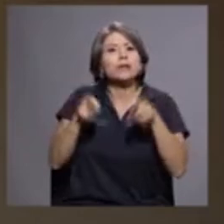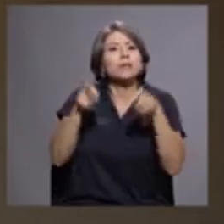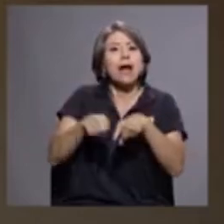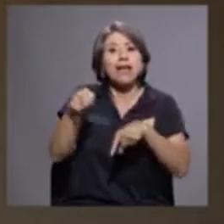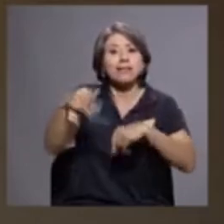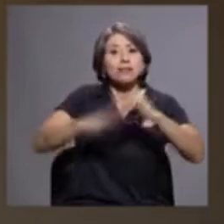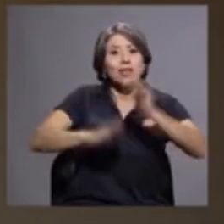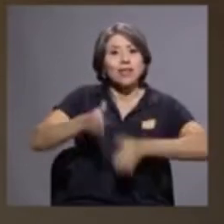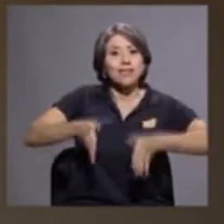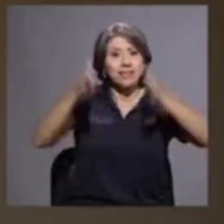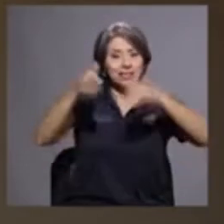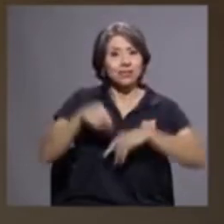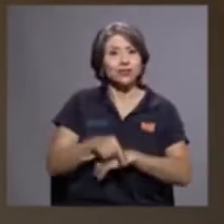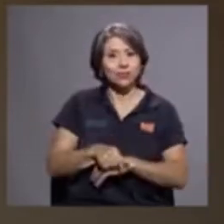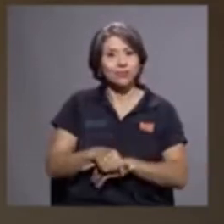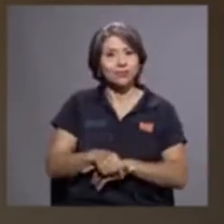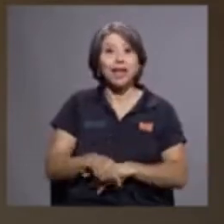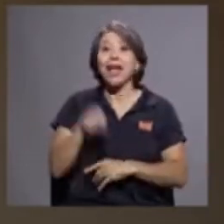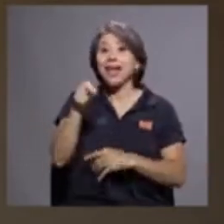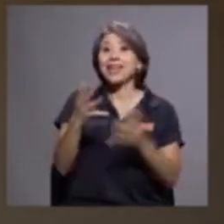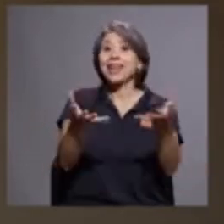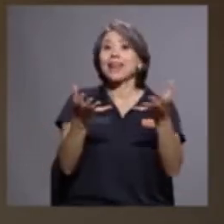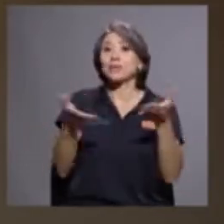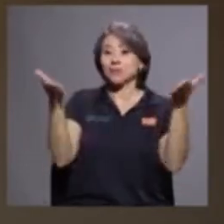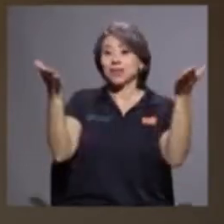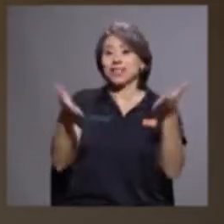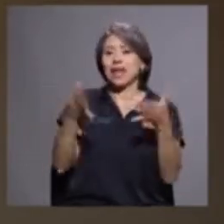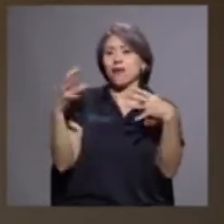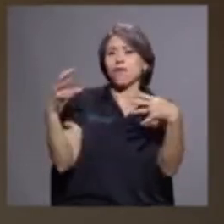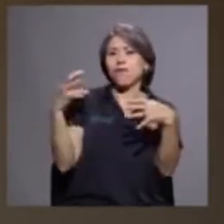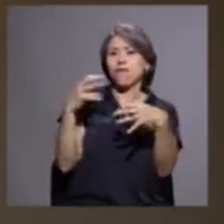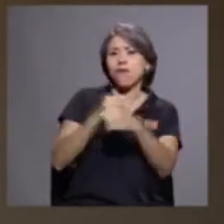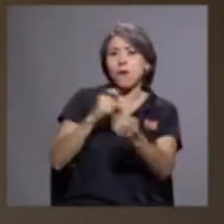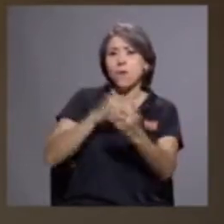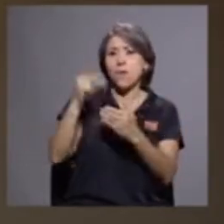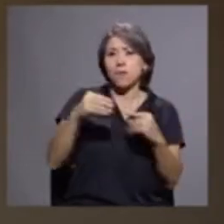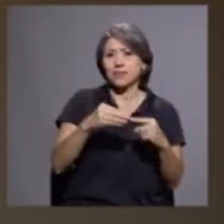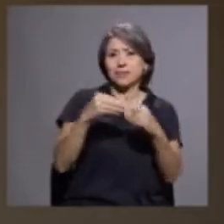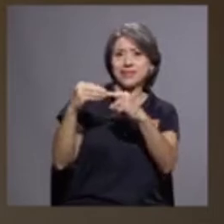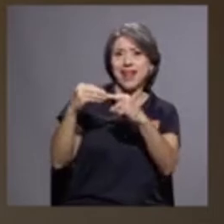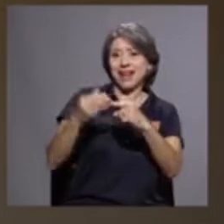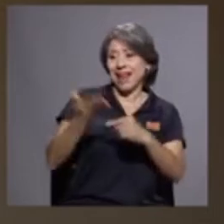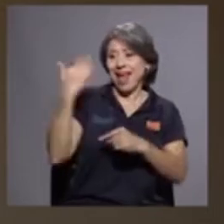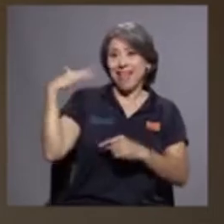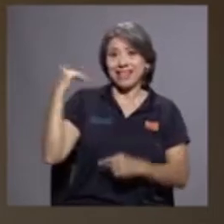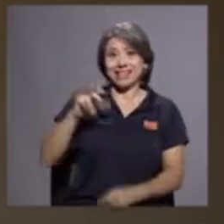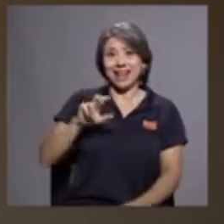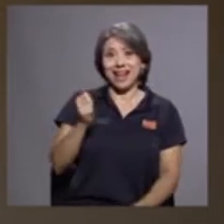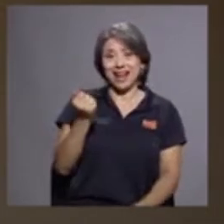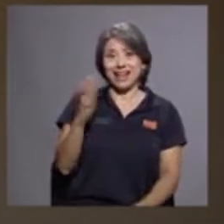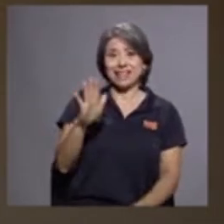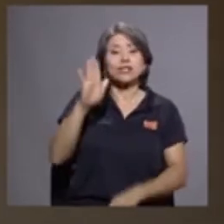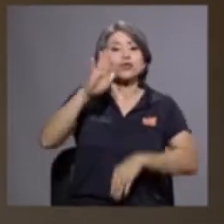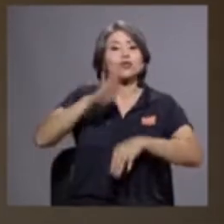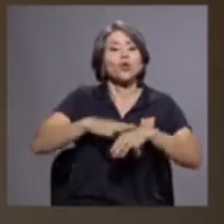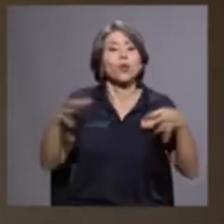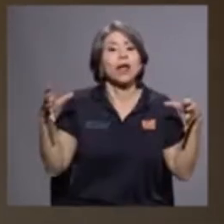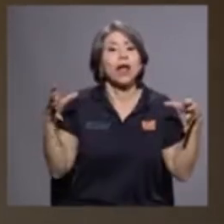En este marco y en este contexto, les queremos presentar un extracto del especial que realizó entonces el canal sobre los movimientos sociales y sobre la toma,